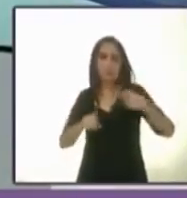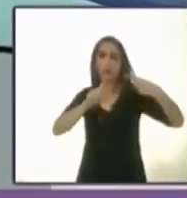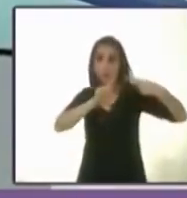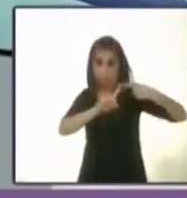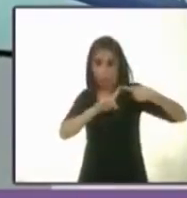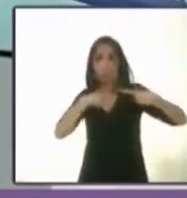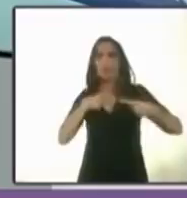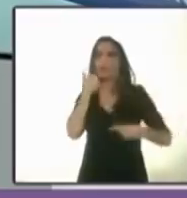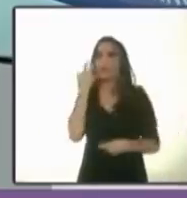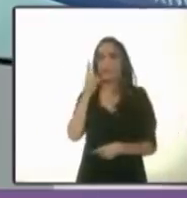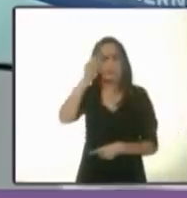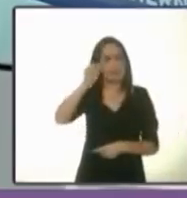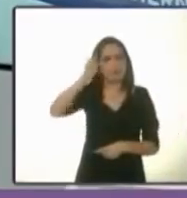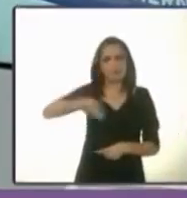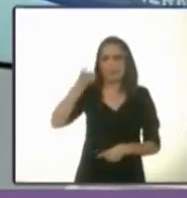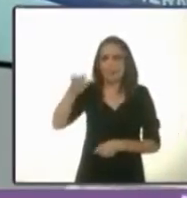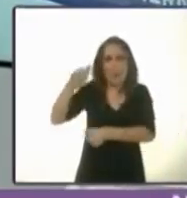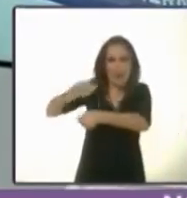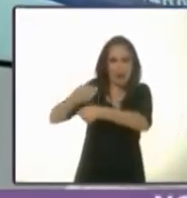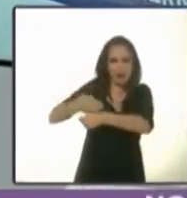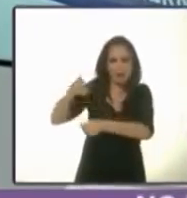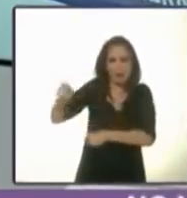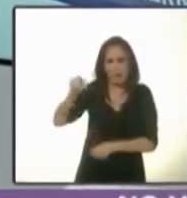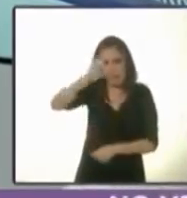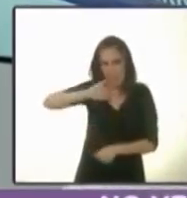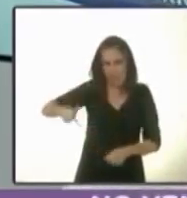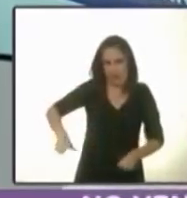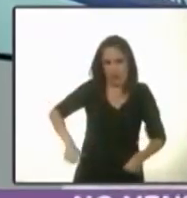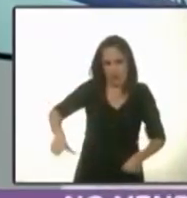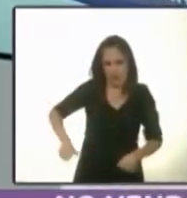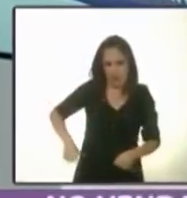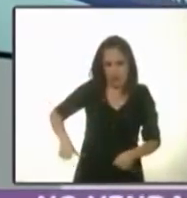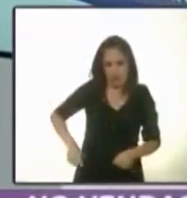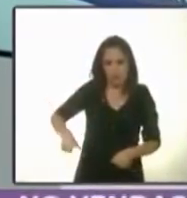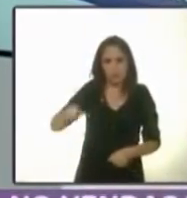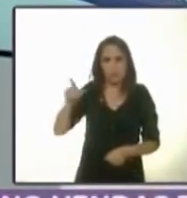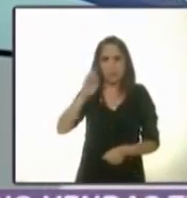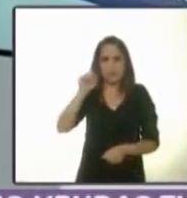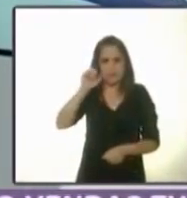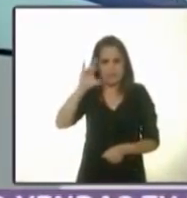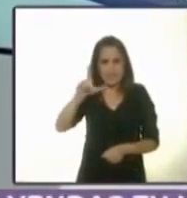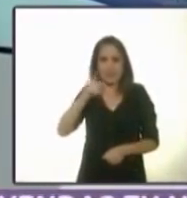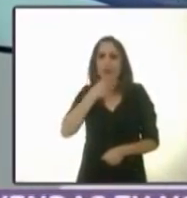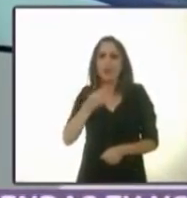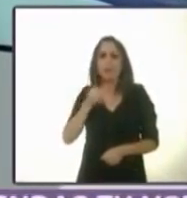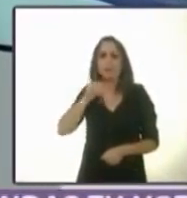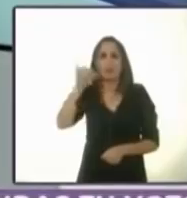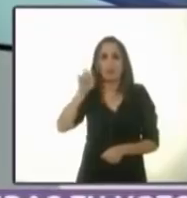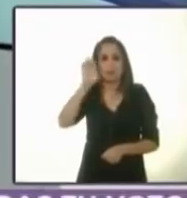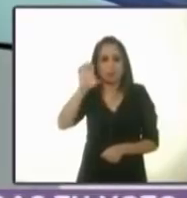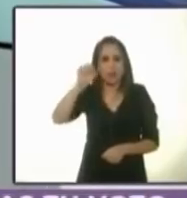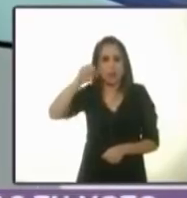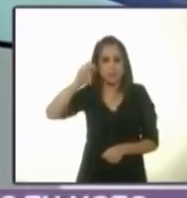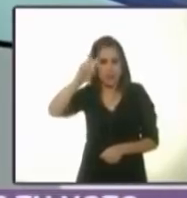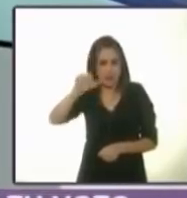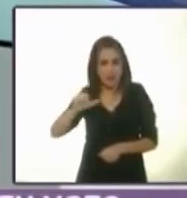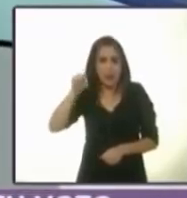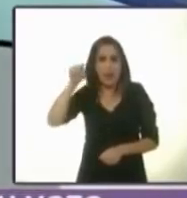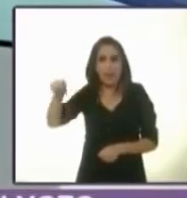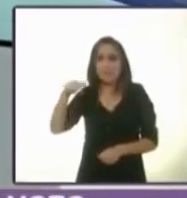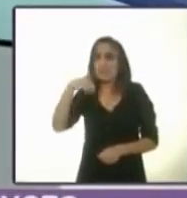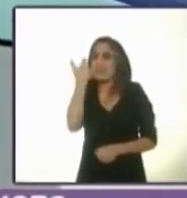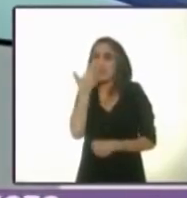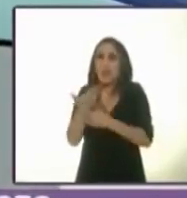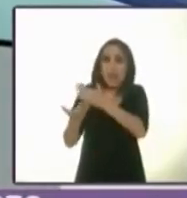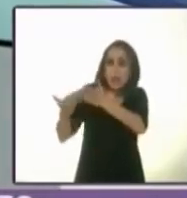total oposición a que el actual jefe de gobierno, fiscal carnal, José Ramión a mi base, atreva a proponer una